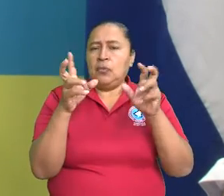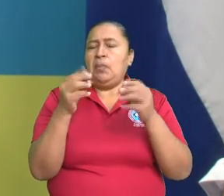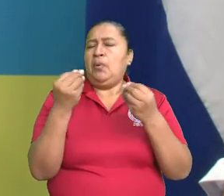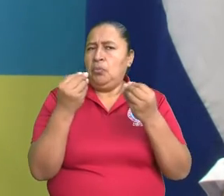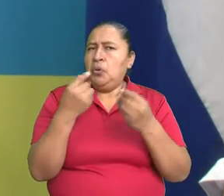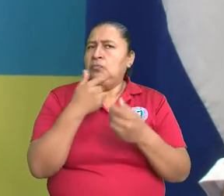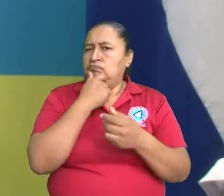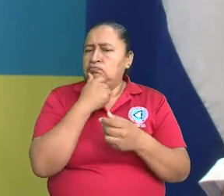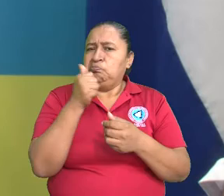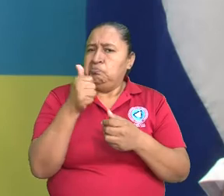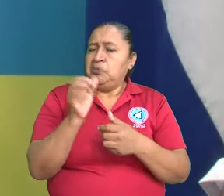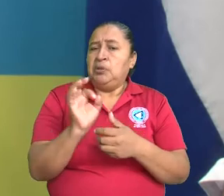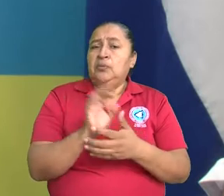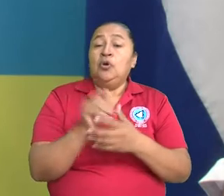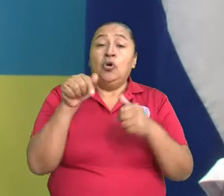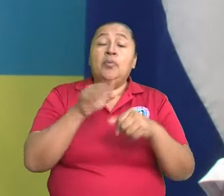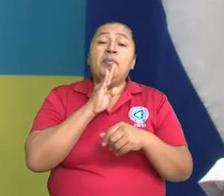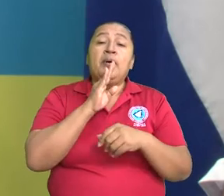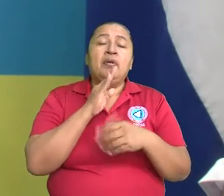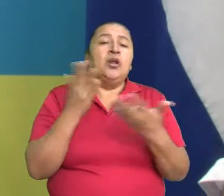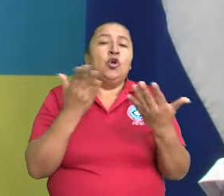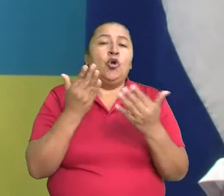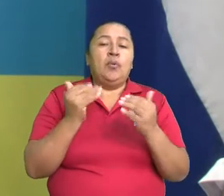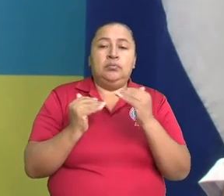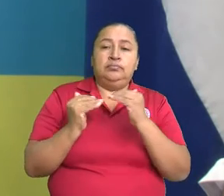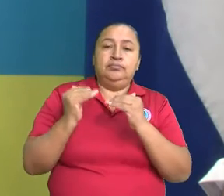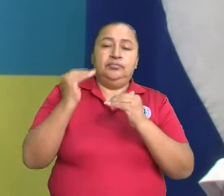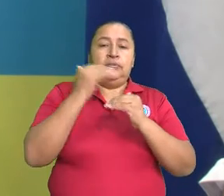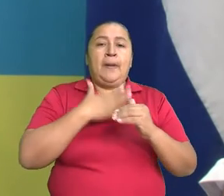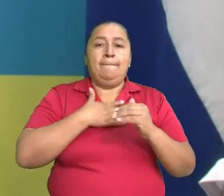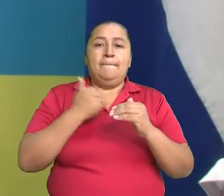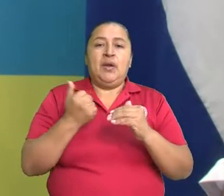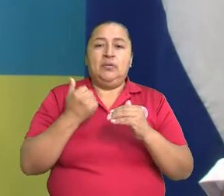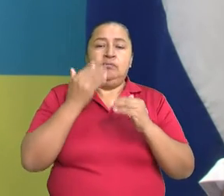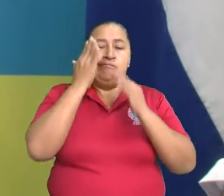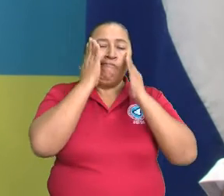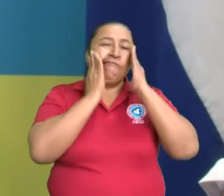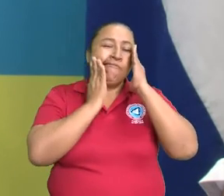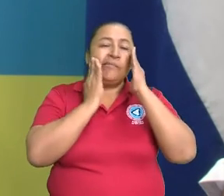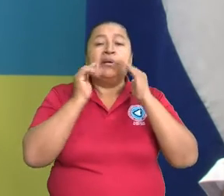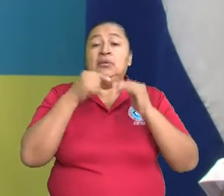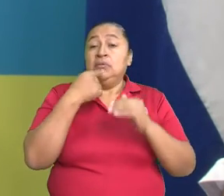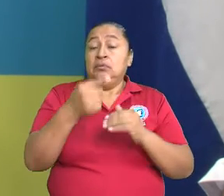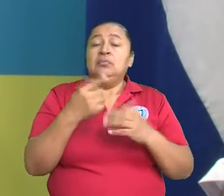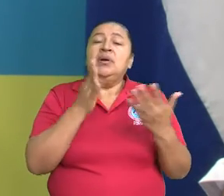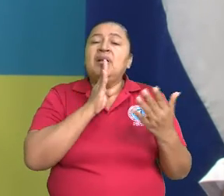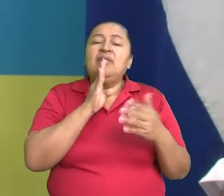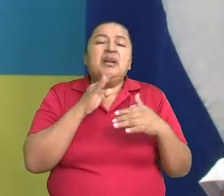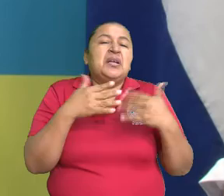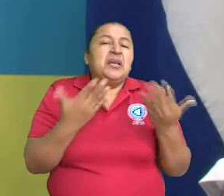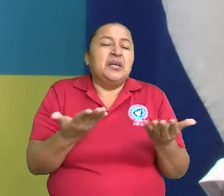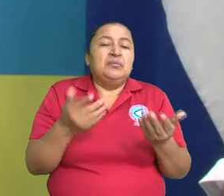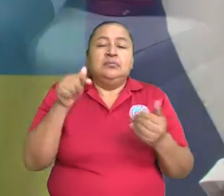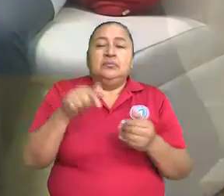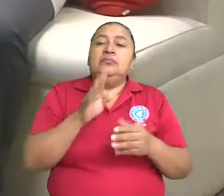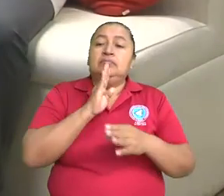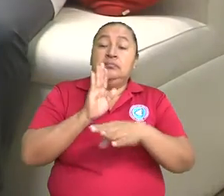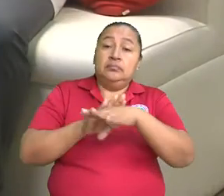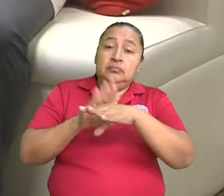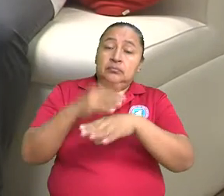interesante. Vamos a hablar de cómo superar la parálisis facial. Para hablar de ello, hemos invitado al doctor